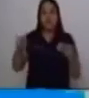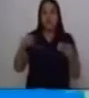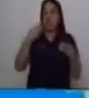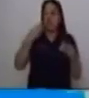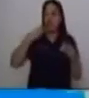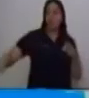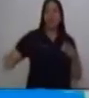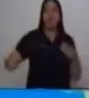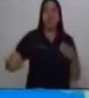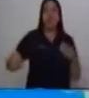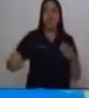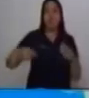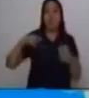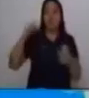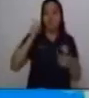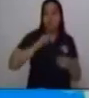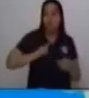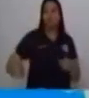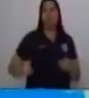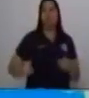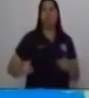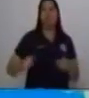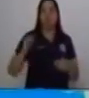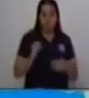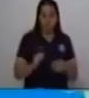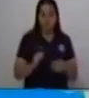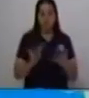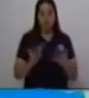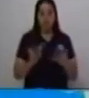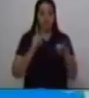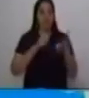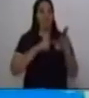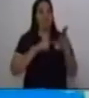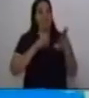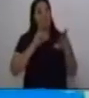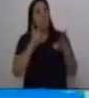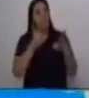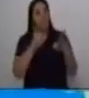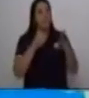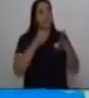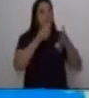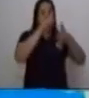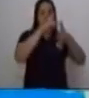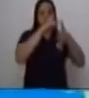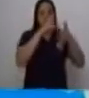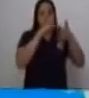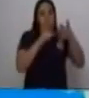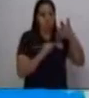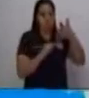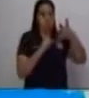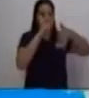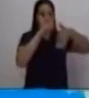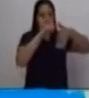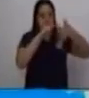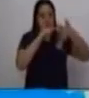dubitativas ¿qué le recuerdas el nombre? Las dubitativas nos